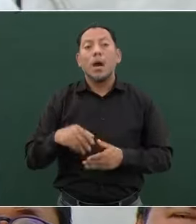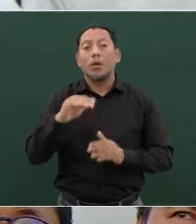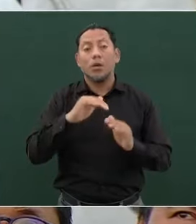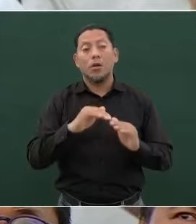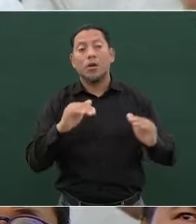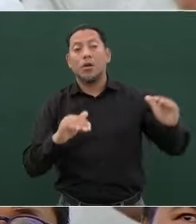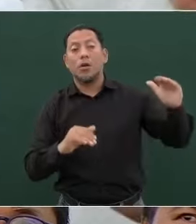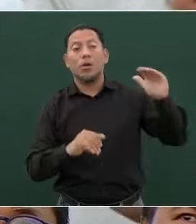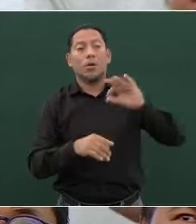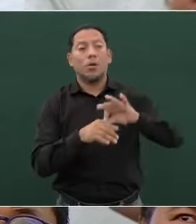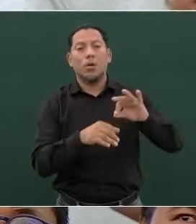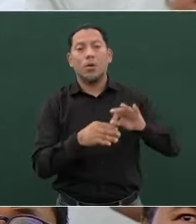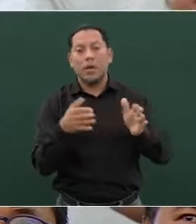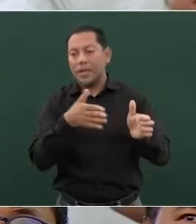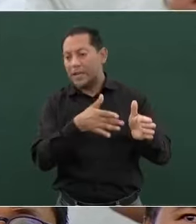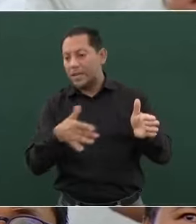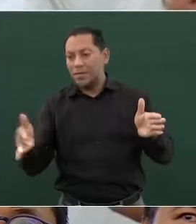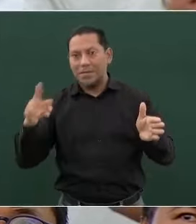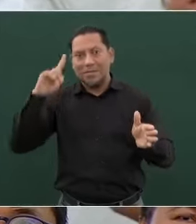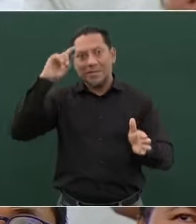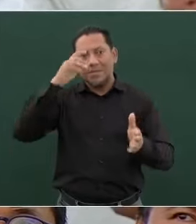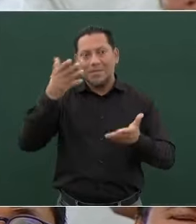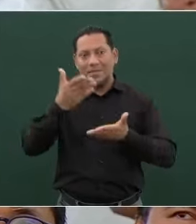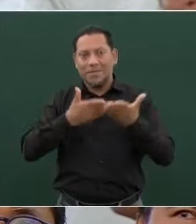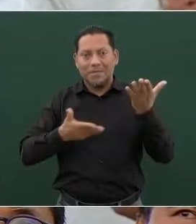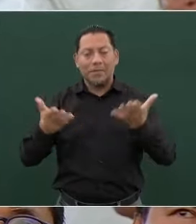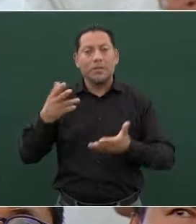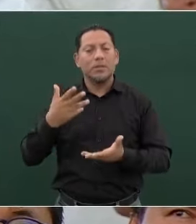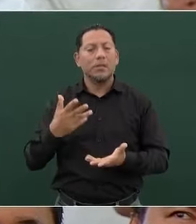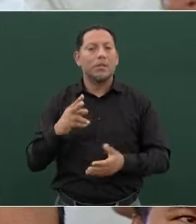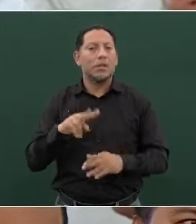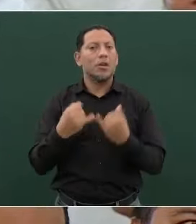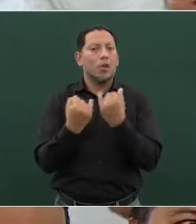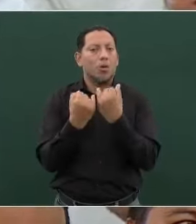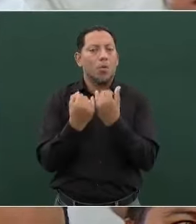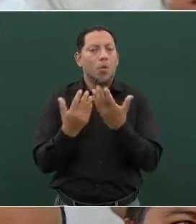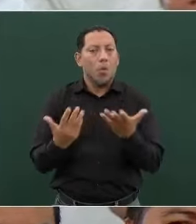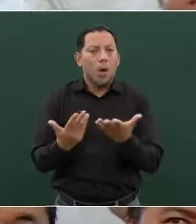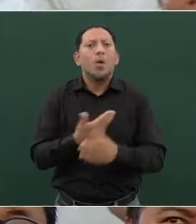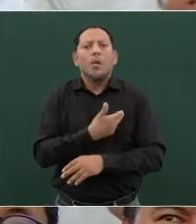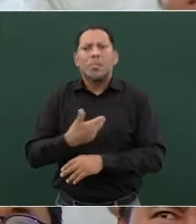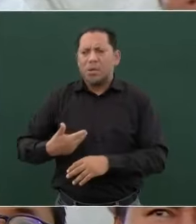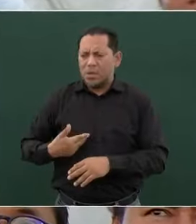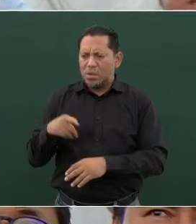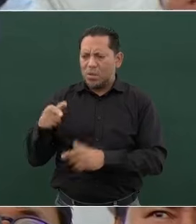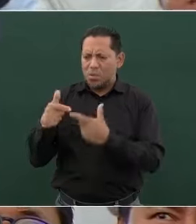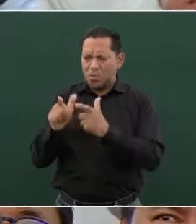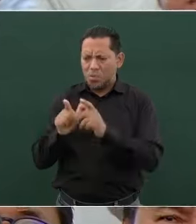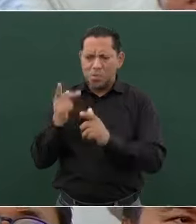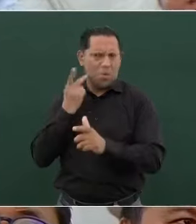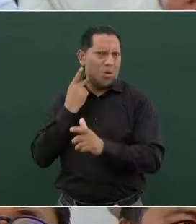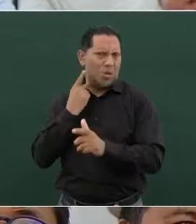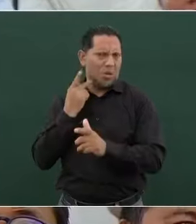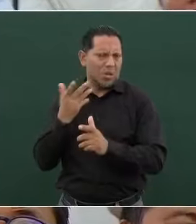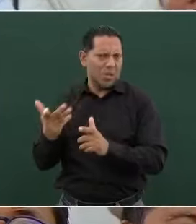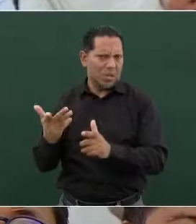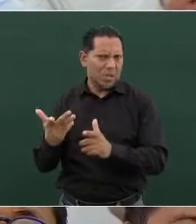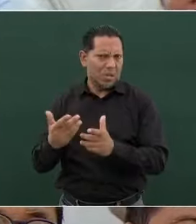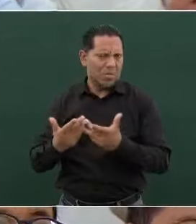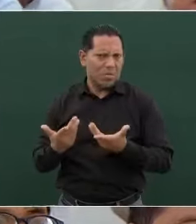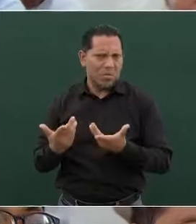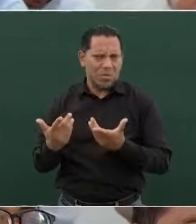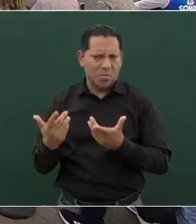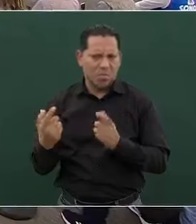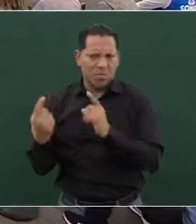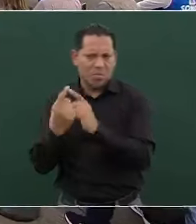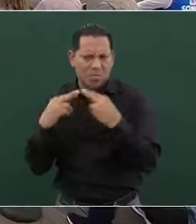de situación complicada en el tribunal? Y también en su momento se reunió con el presidente de un partido político, el presidente nacional de un partido político.